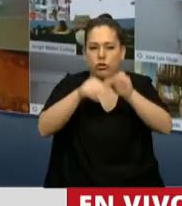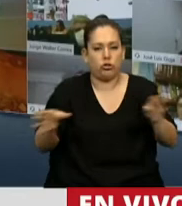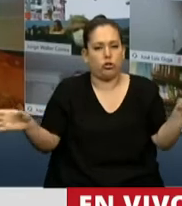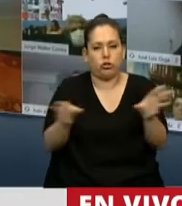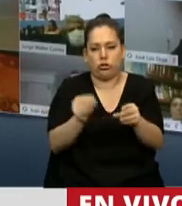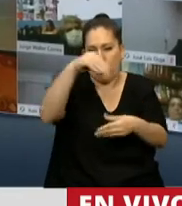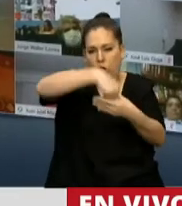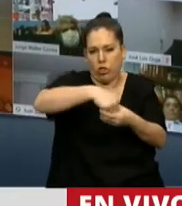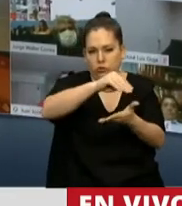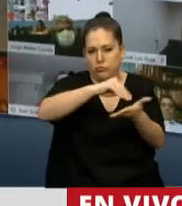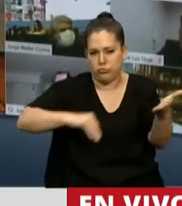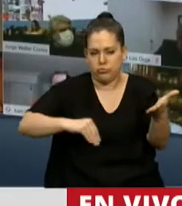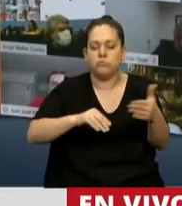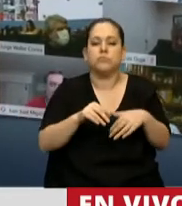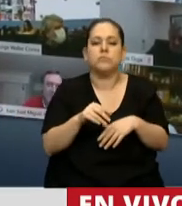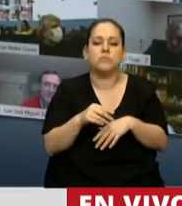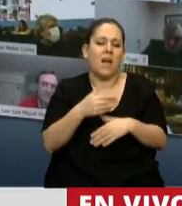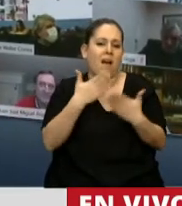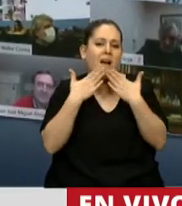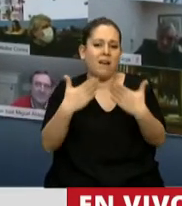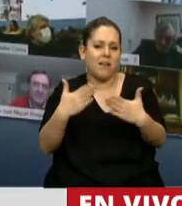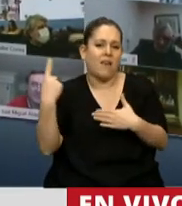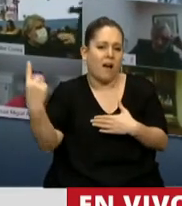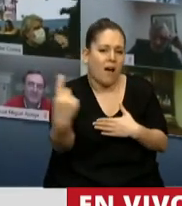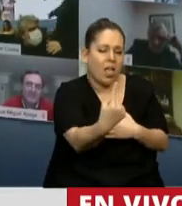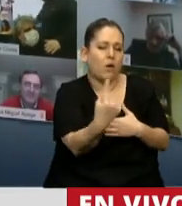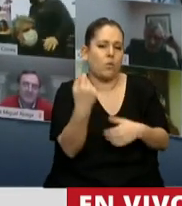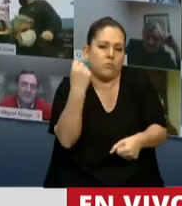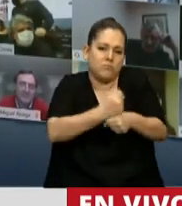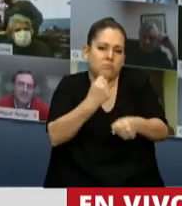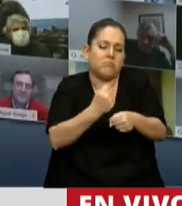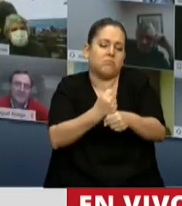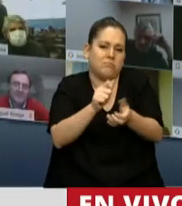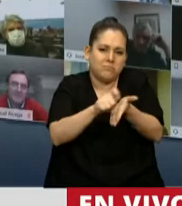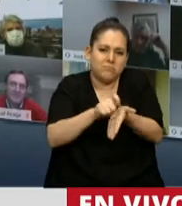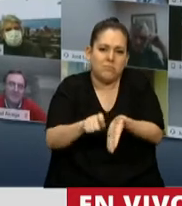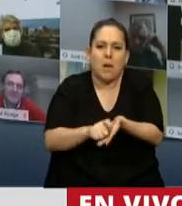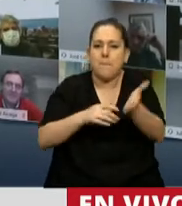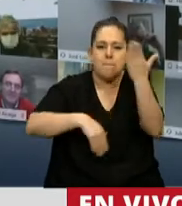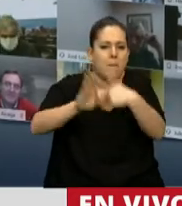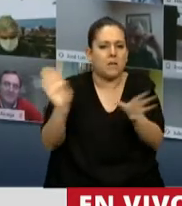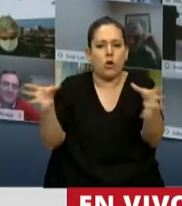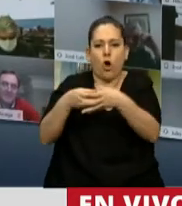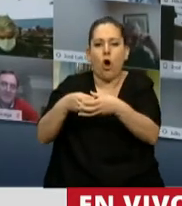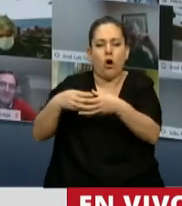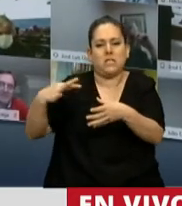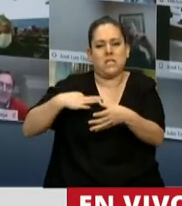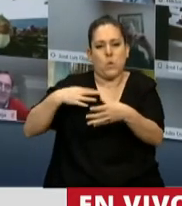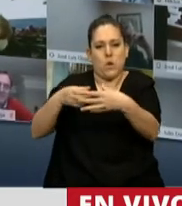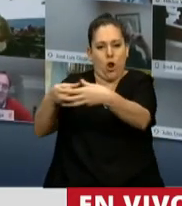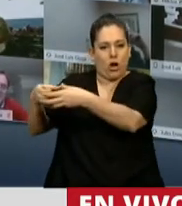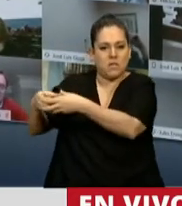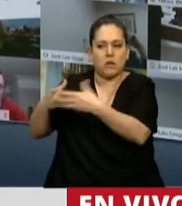Agradezco a todos y cada uno de quienes han precedido en este trabajo y fundamentalmente a las organizaciones de la sociedad civil.